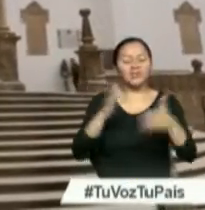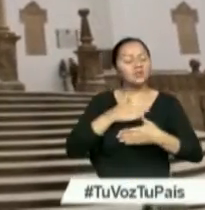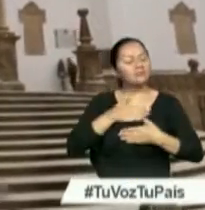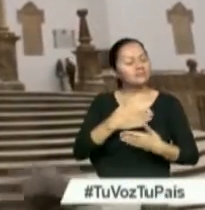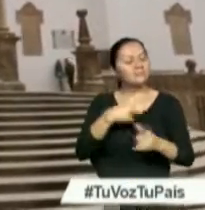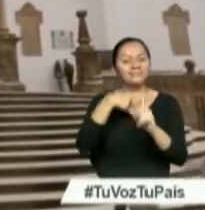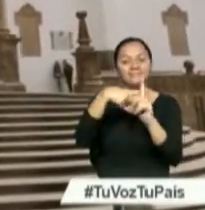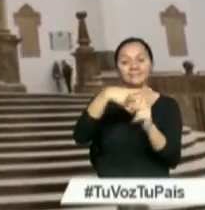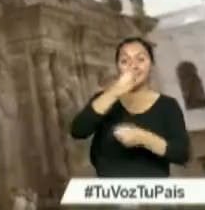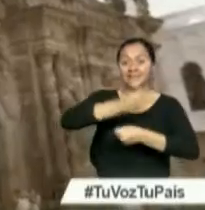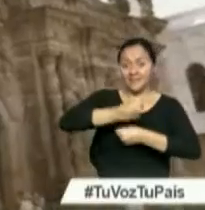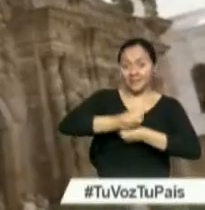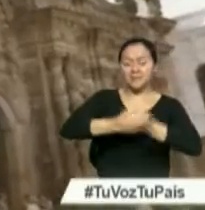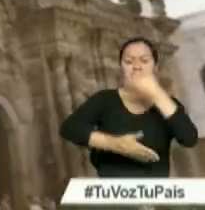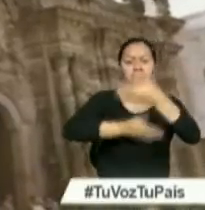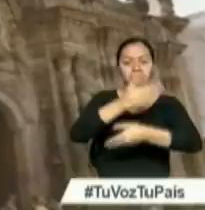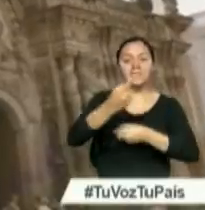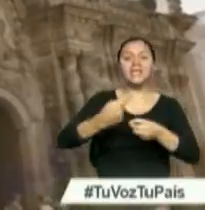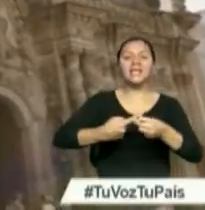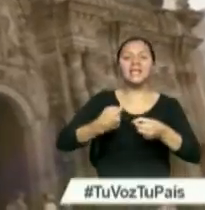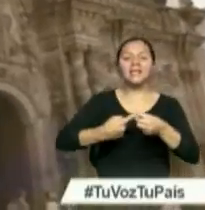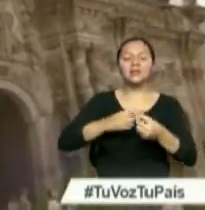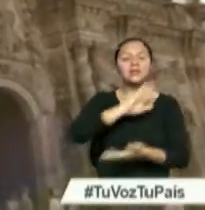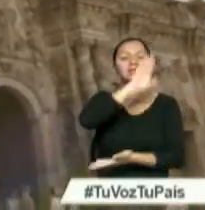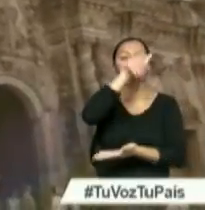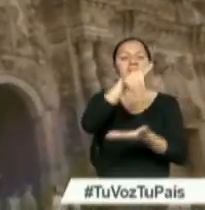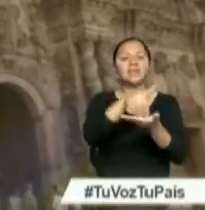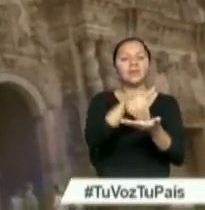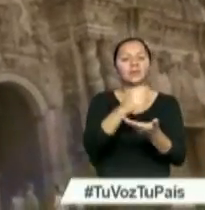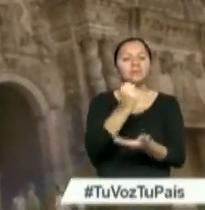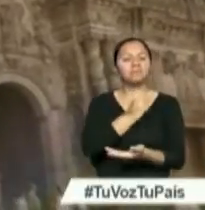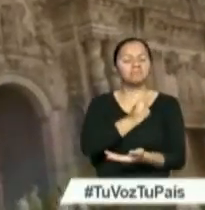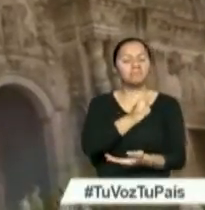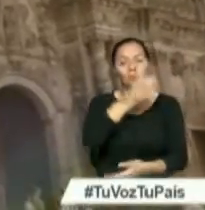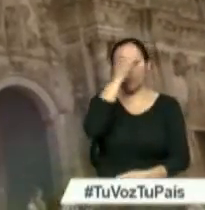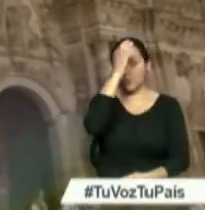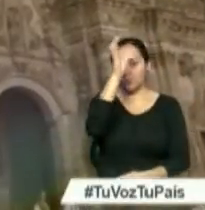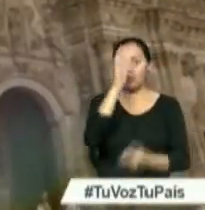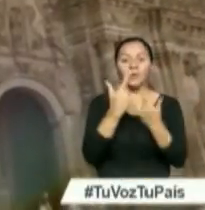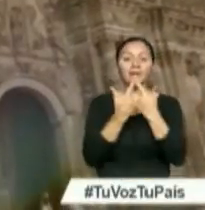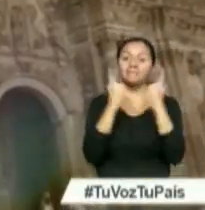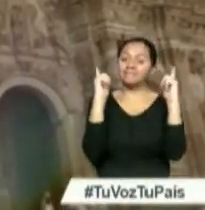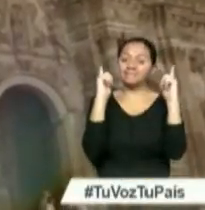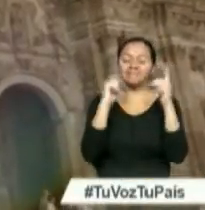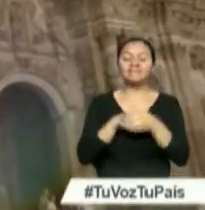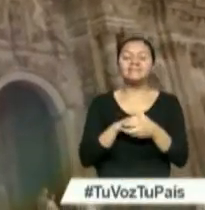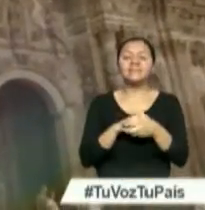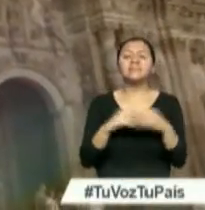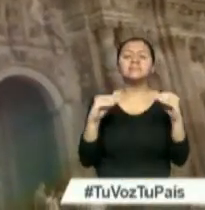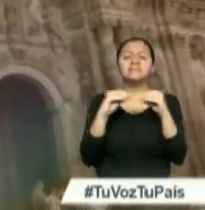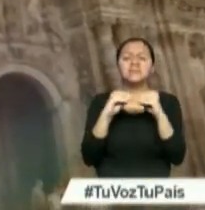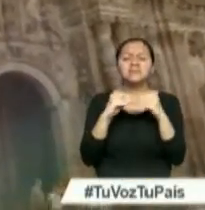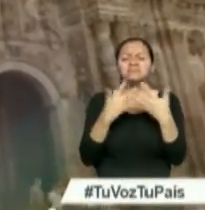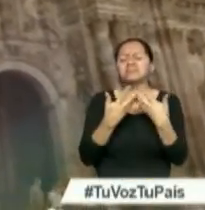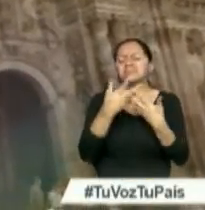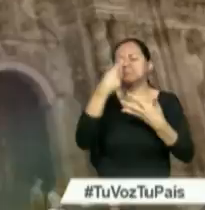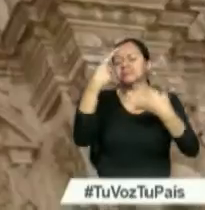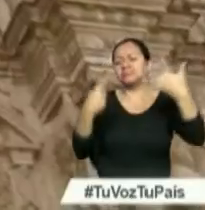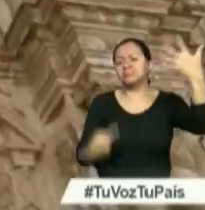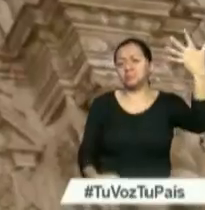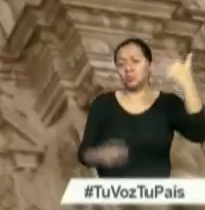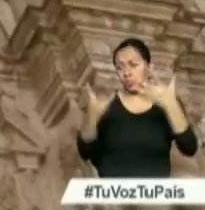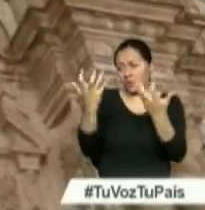trabajadora. Quito es el centro del mundo, de la cultura y de la libertad, que tiene más de mil razones para